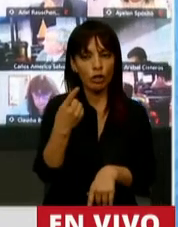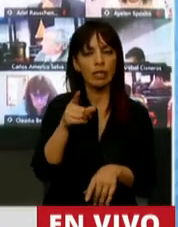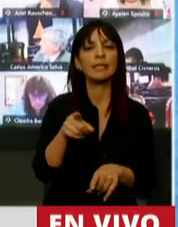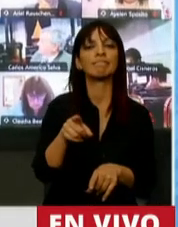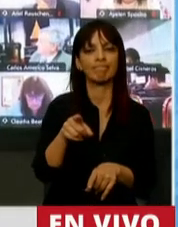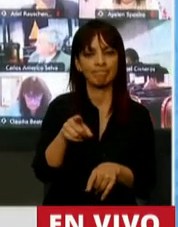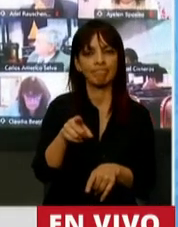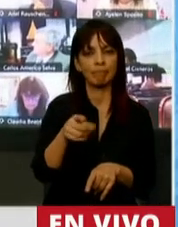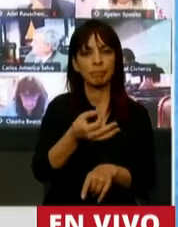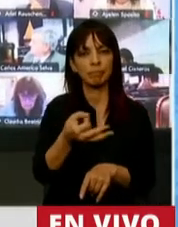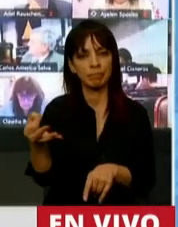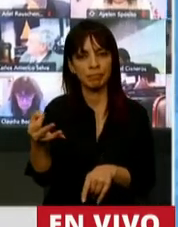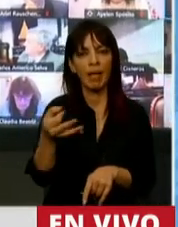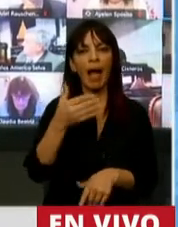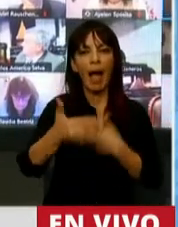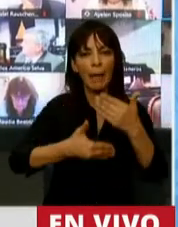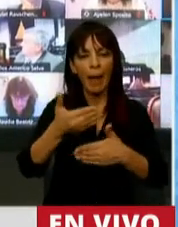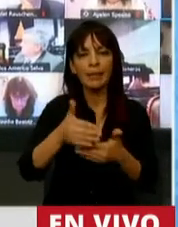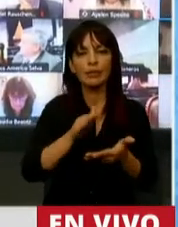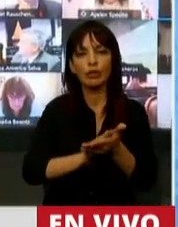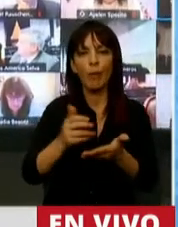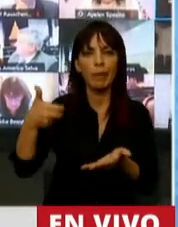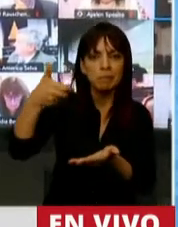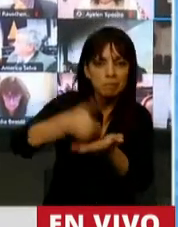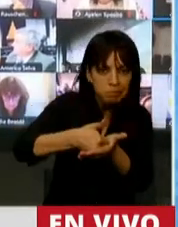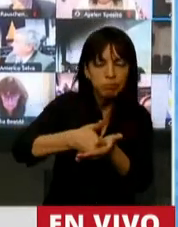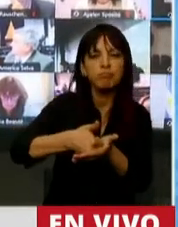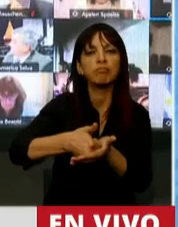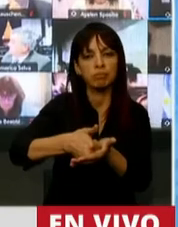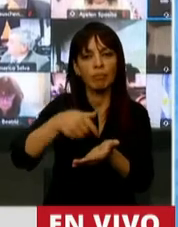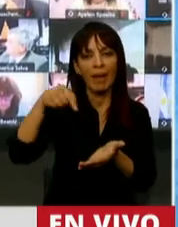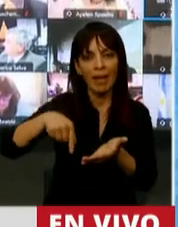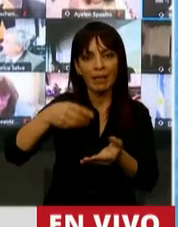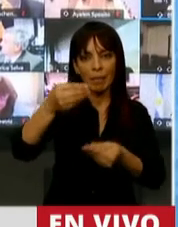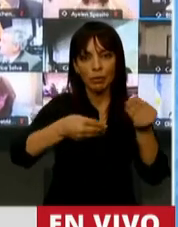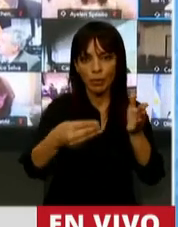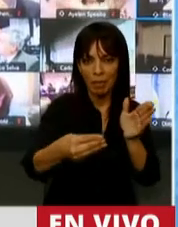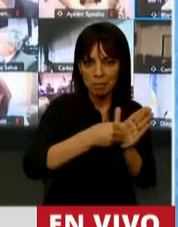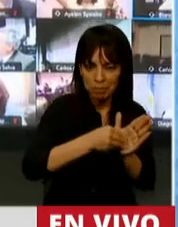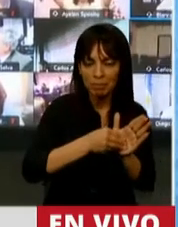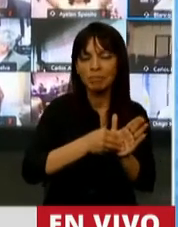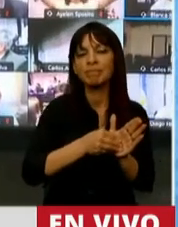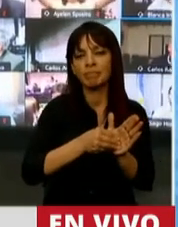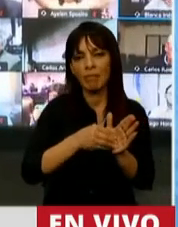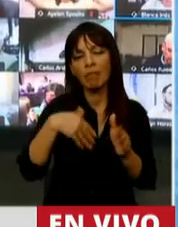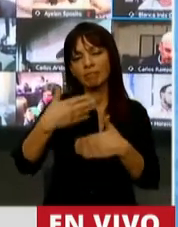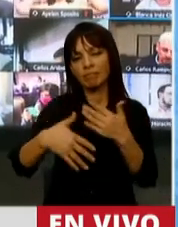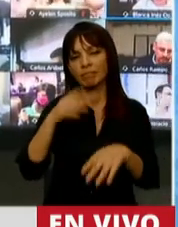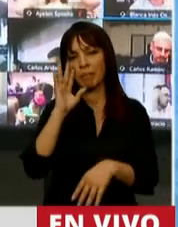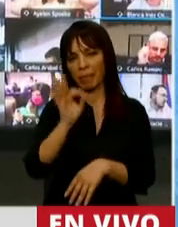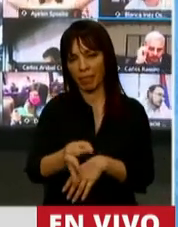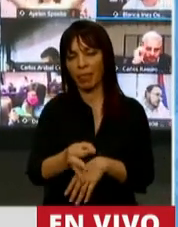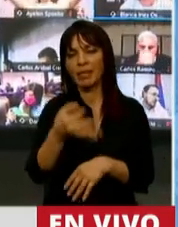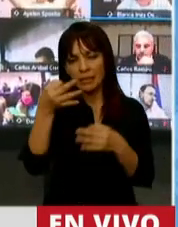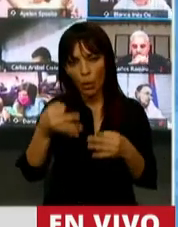estos avances, de la inversión importante que en este presupuesto estamos haciendo, le aseguro